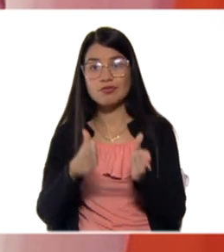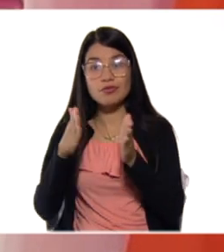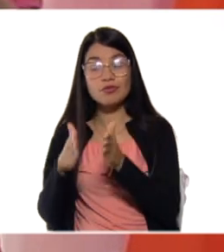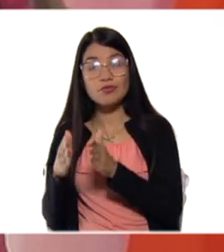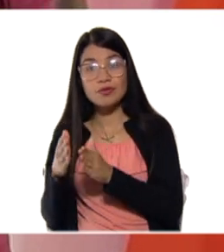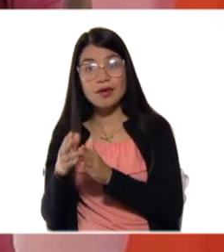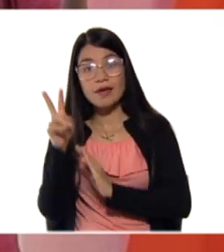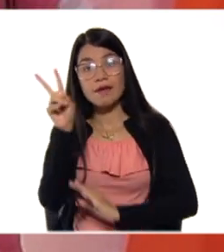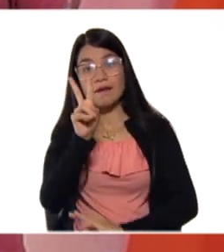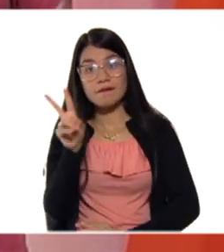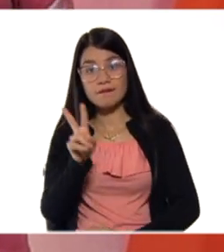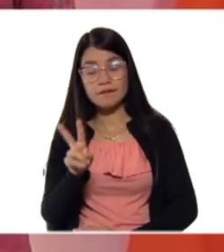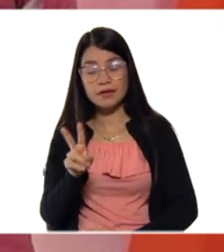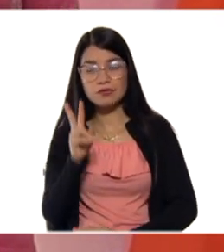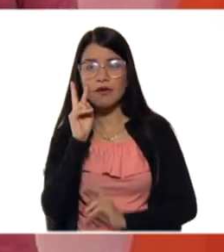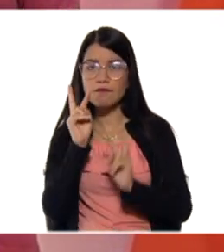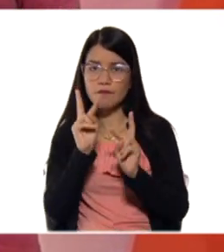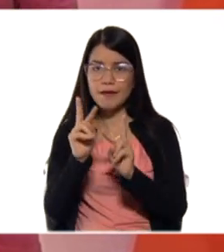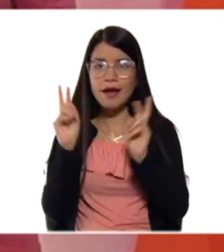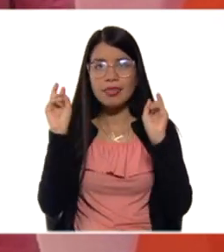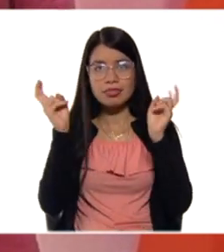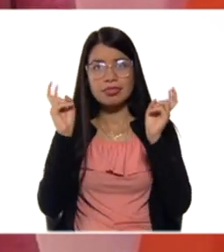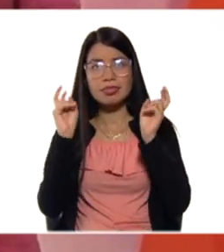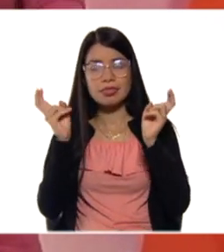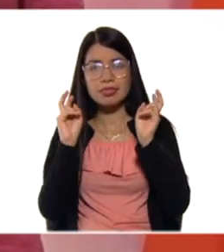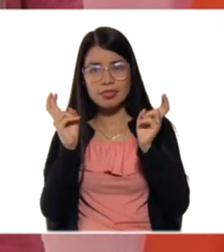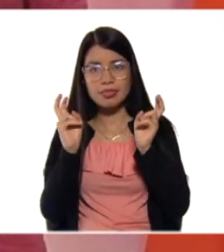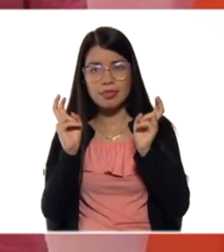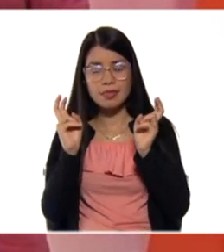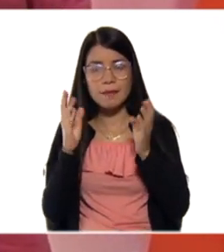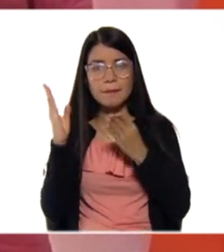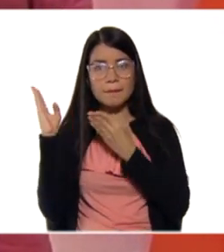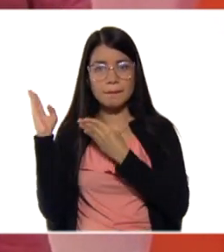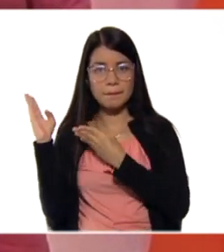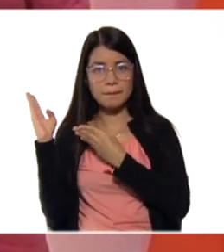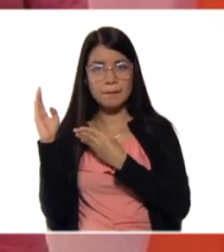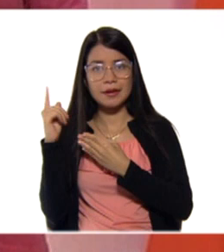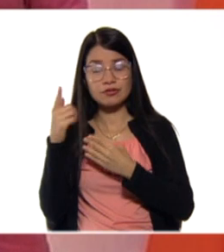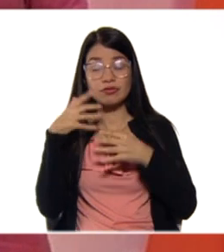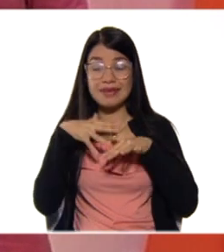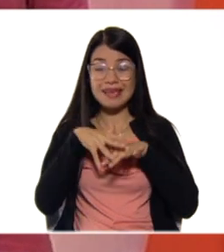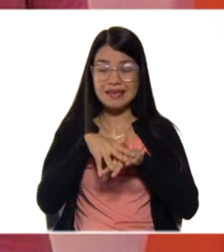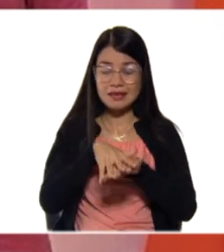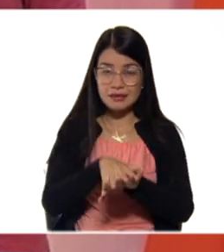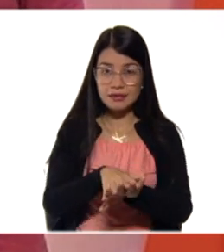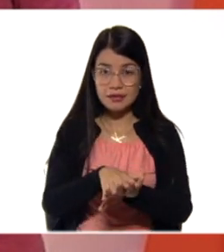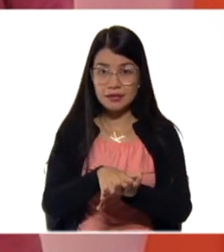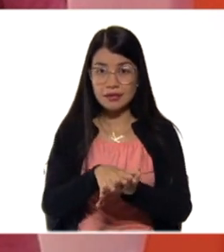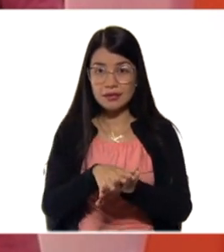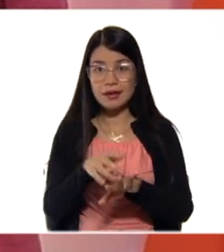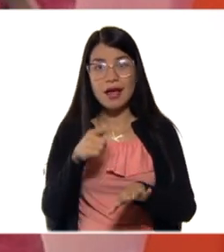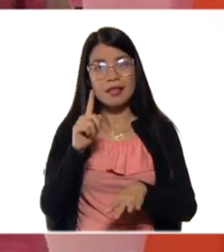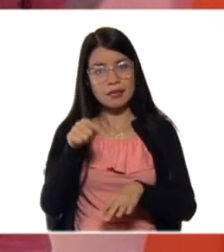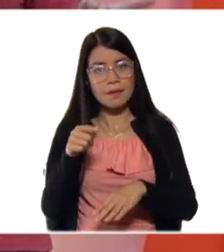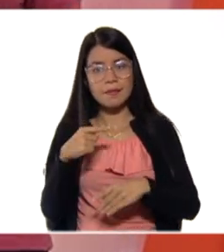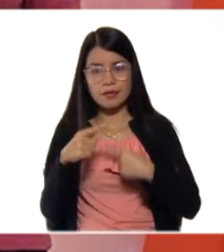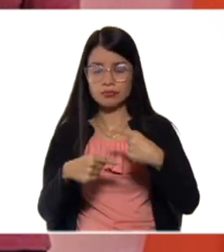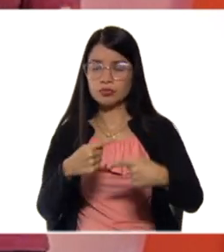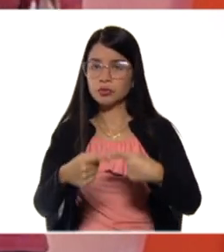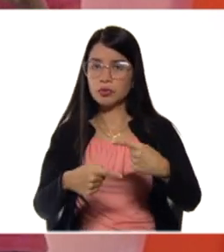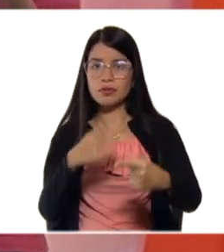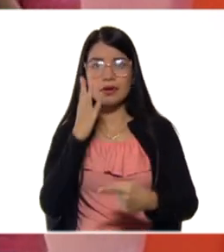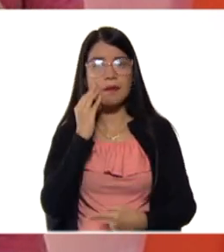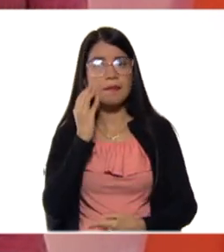todos estos referentes que son, de manera integral, forman parte de nuestra vida. Veníamos